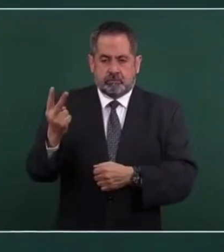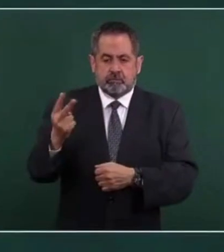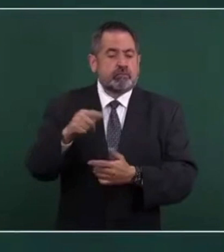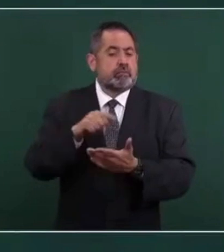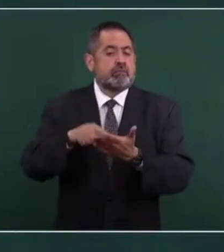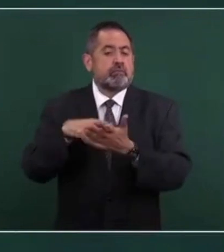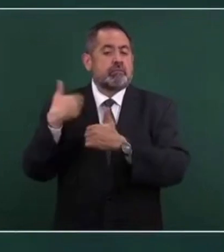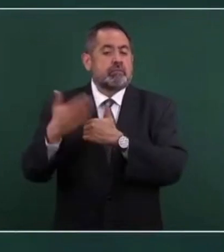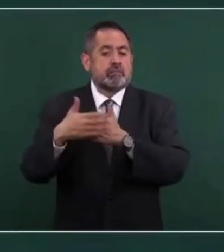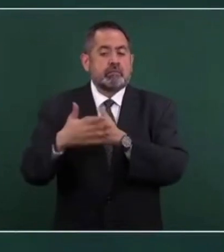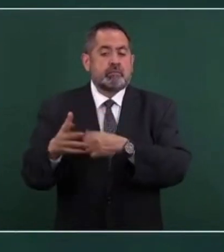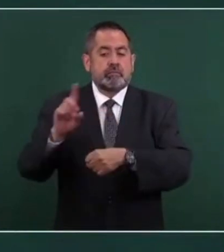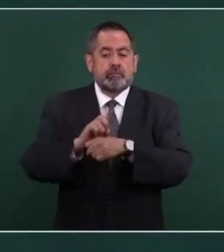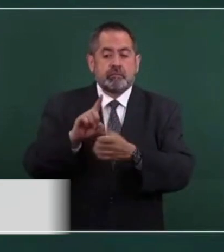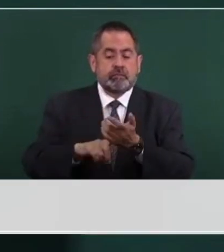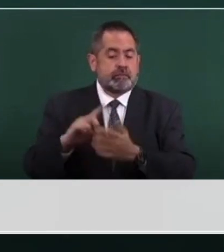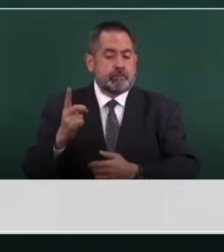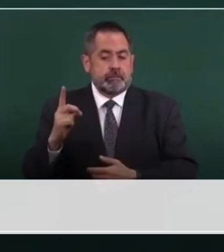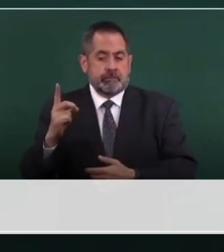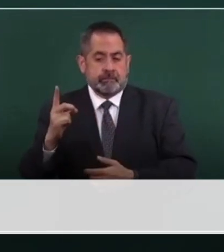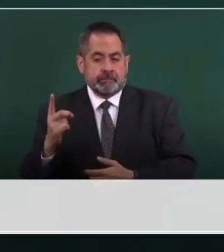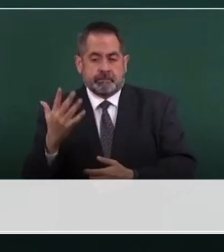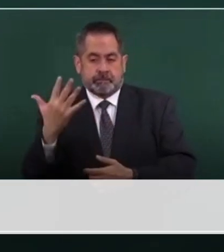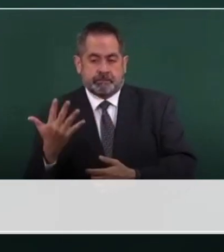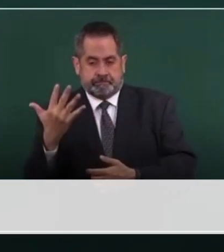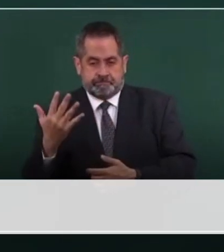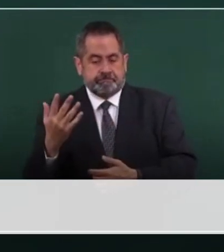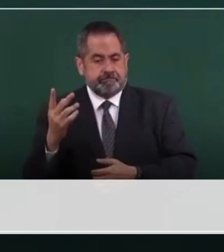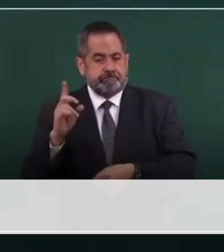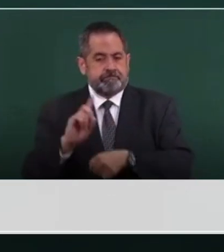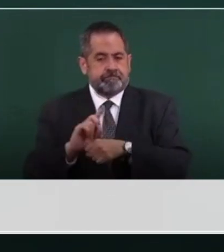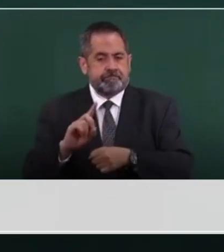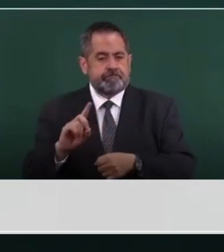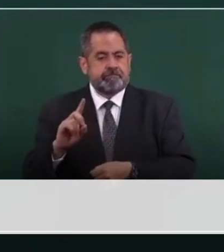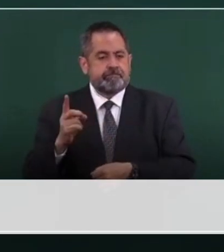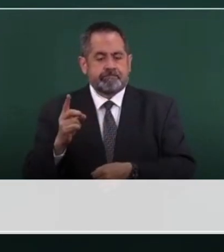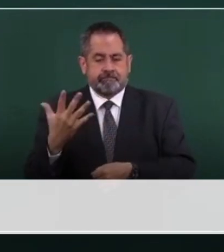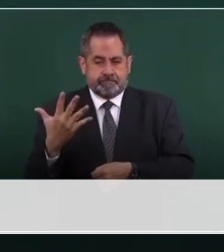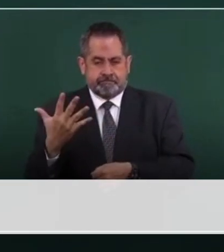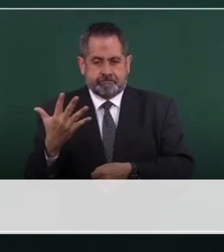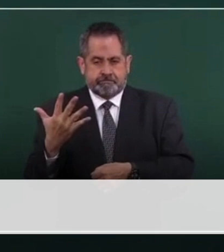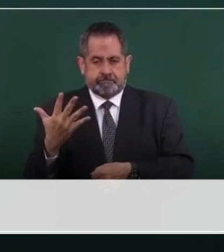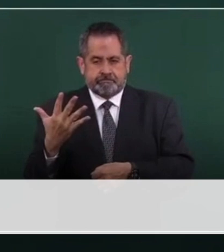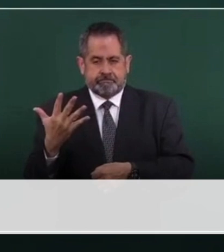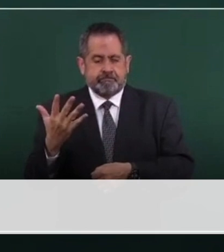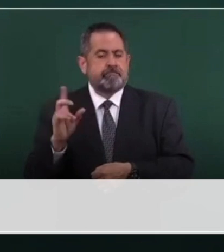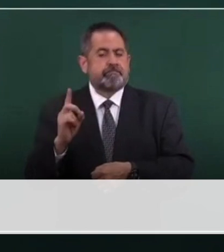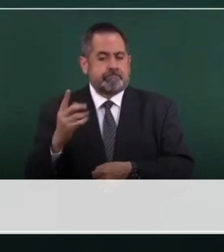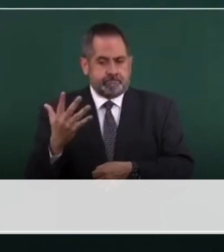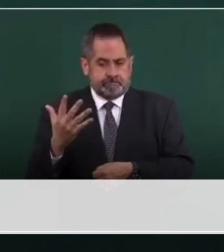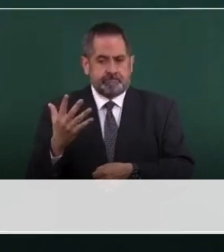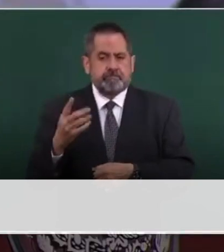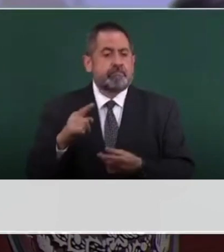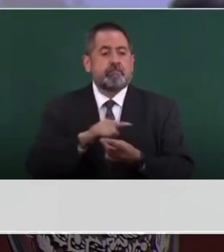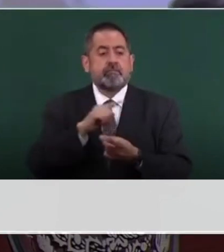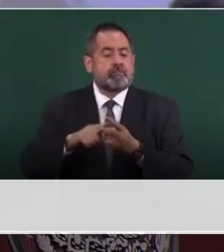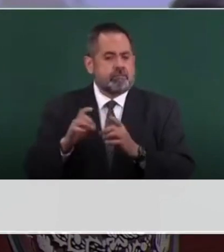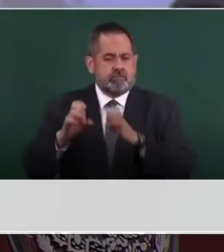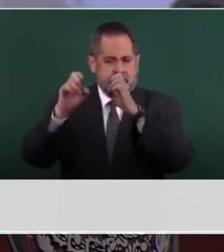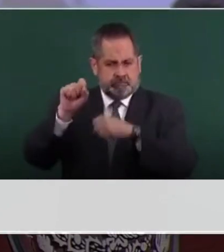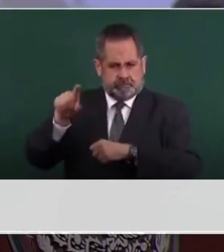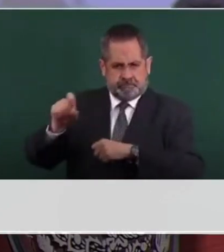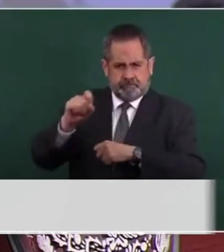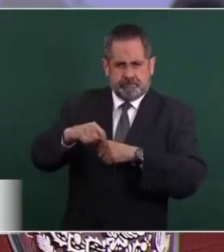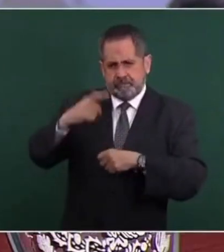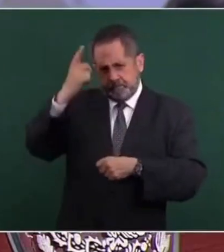lugar el próximo cinco de diciembre, se llevará a cabo en el edificio en Moro a las ocho de la noche